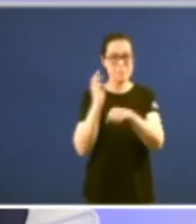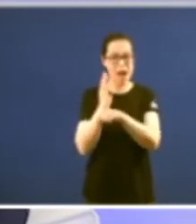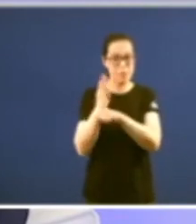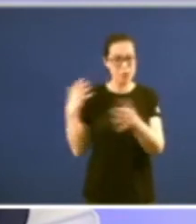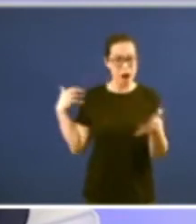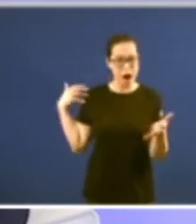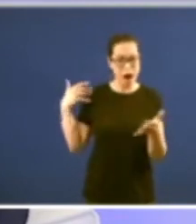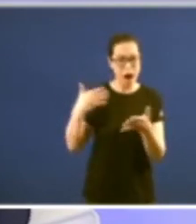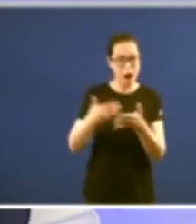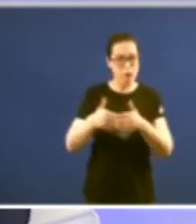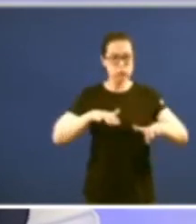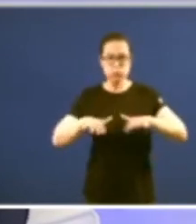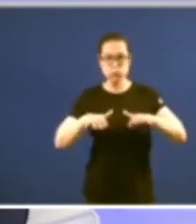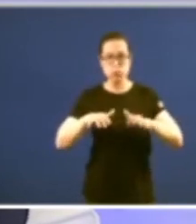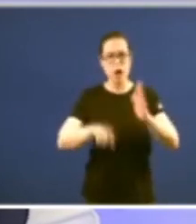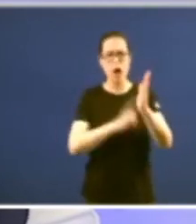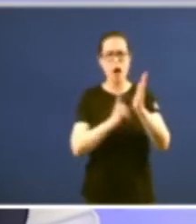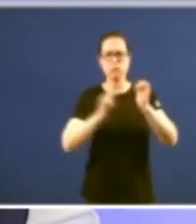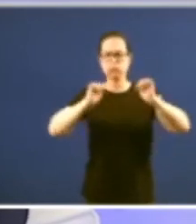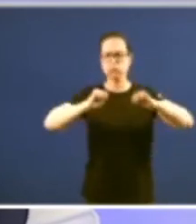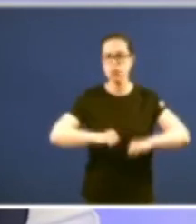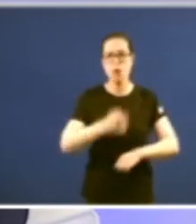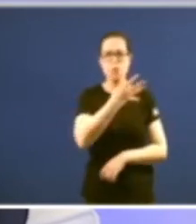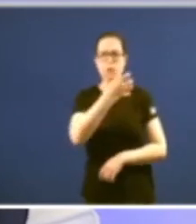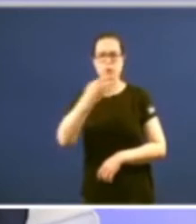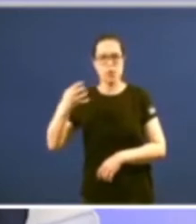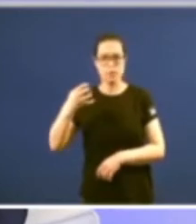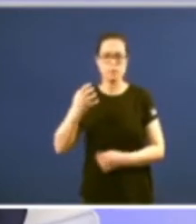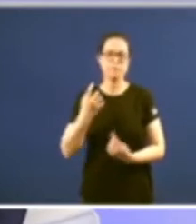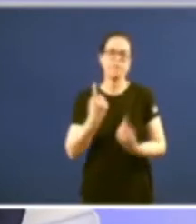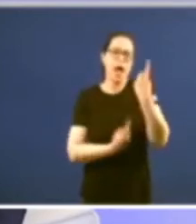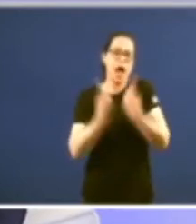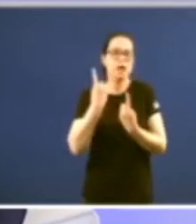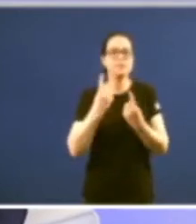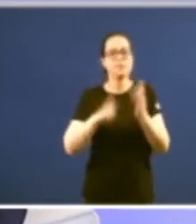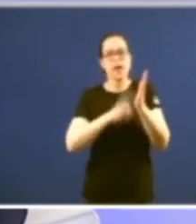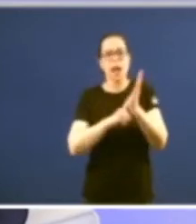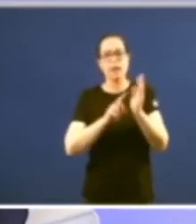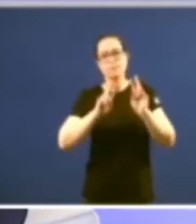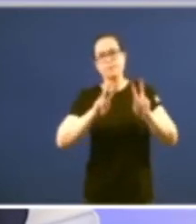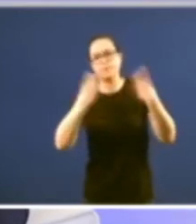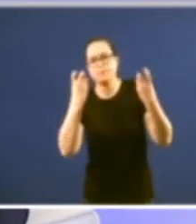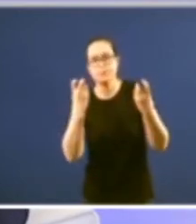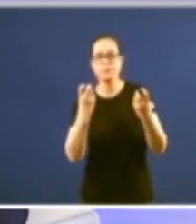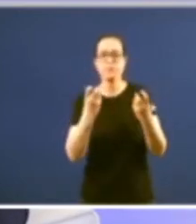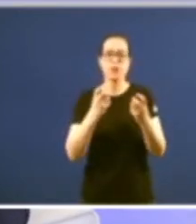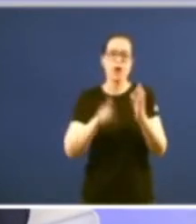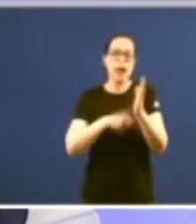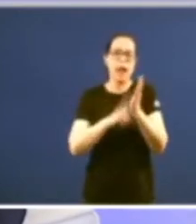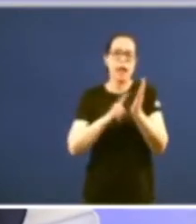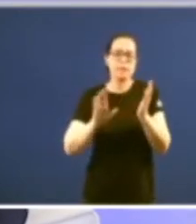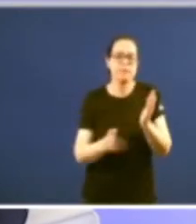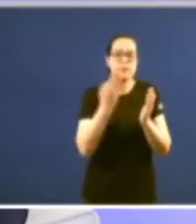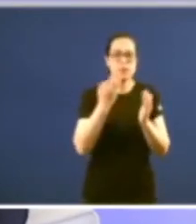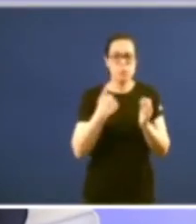leixes é certo que algúnas desas leixes eran leixes de modificación son leixes de modificación de leixes anteriores 400 é dicir a